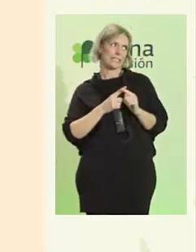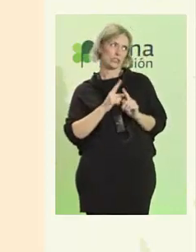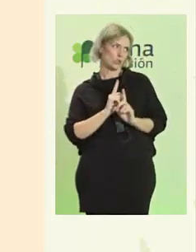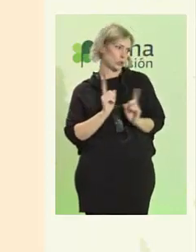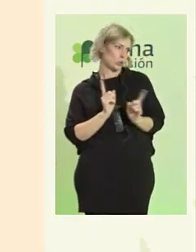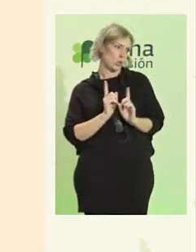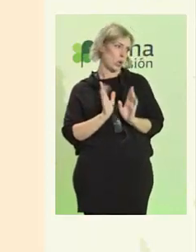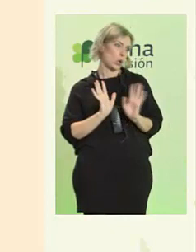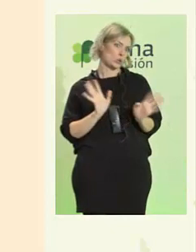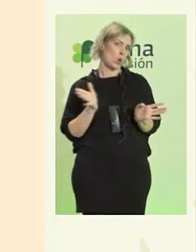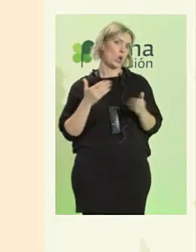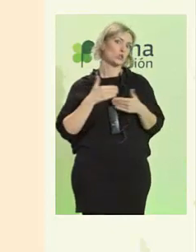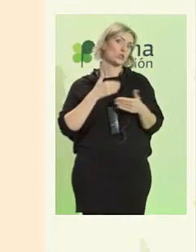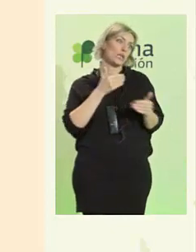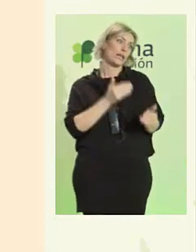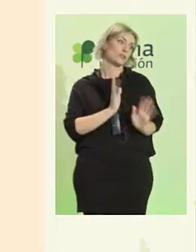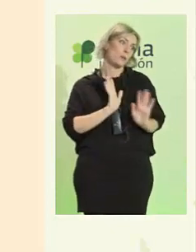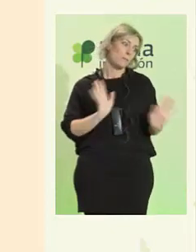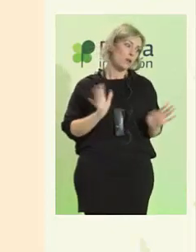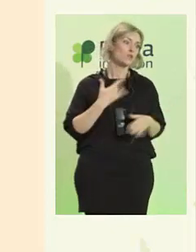voy a mencionarlo.